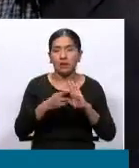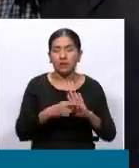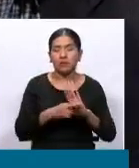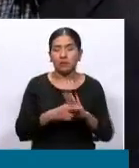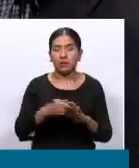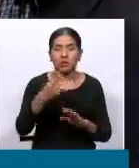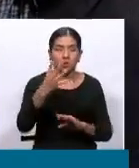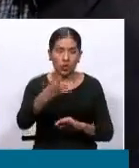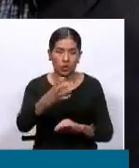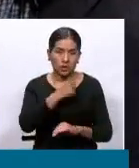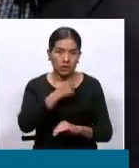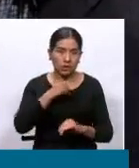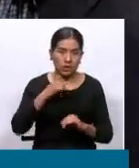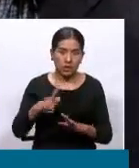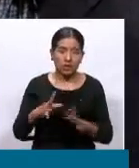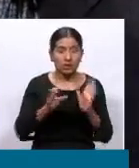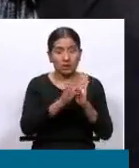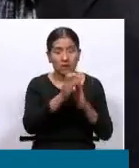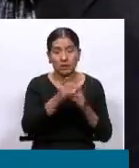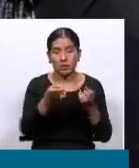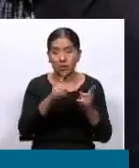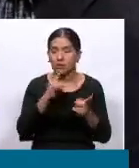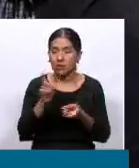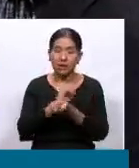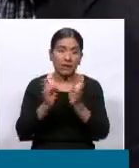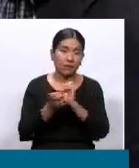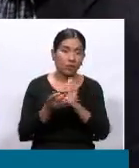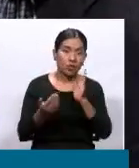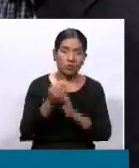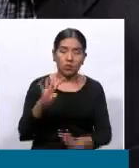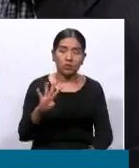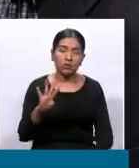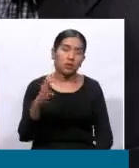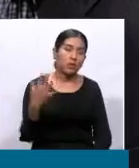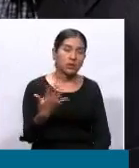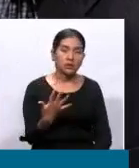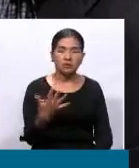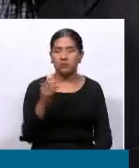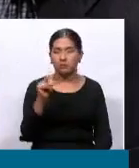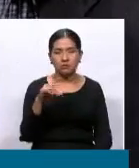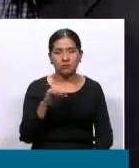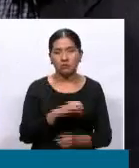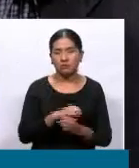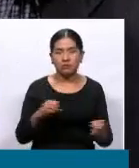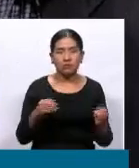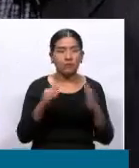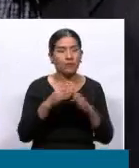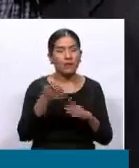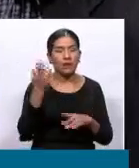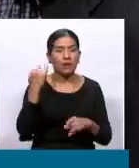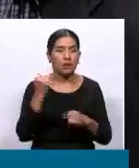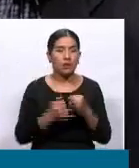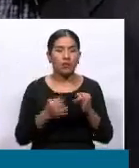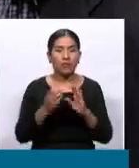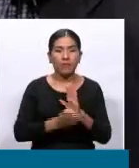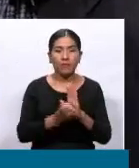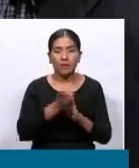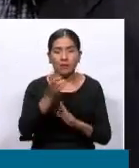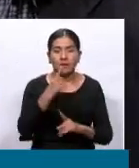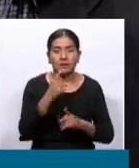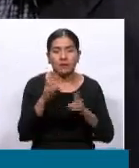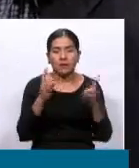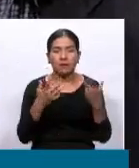cuatro senadores, y eso no varía con el censo. A nivel de la Cámara de Diputados, el último censo generó